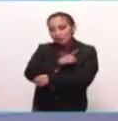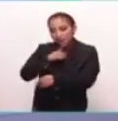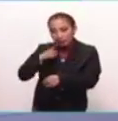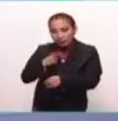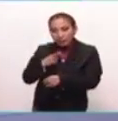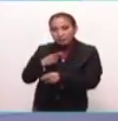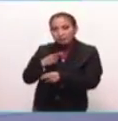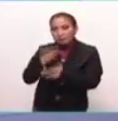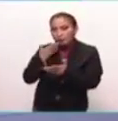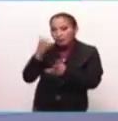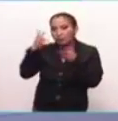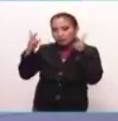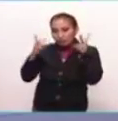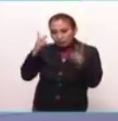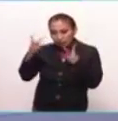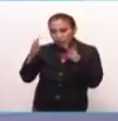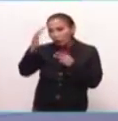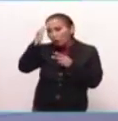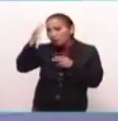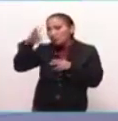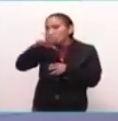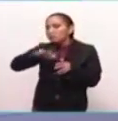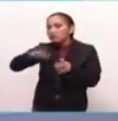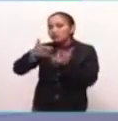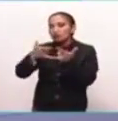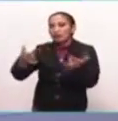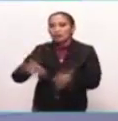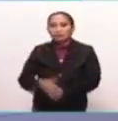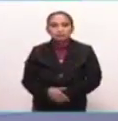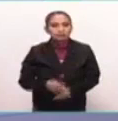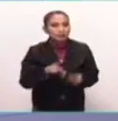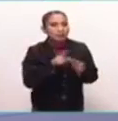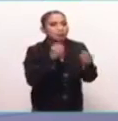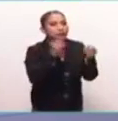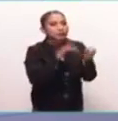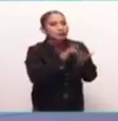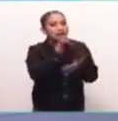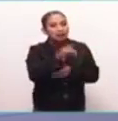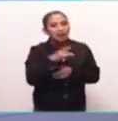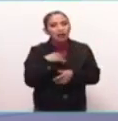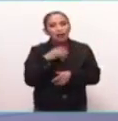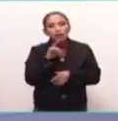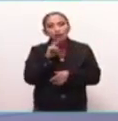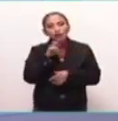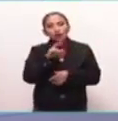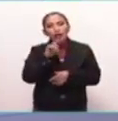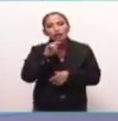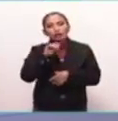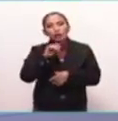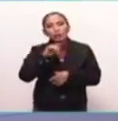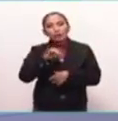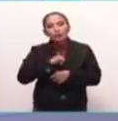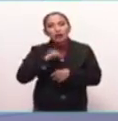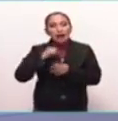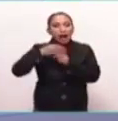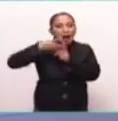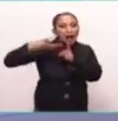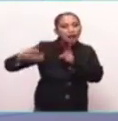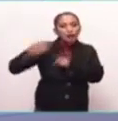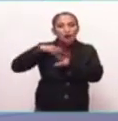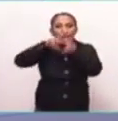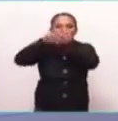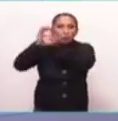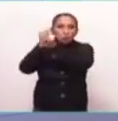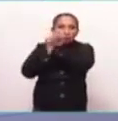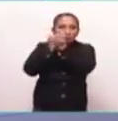ser visitada y conocida en su patrimonio histórico. Perfecto, pues muchísimas gracias doctor Arturo Montero, arqueoastrónomo, por